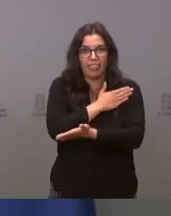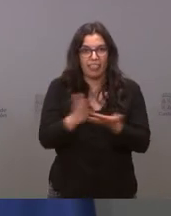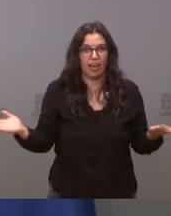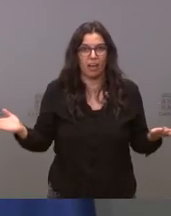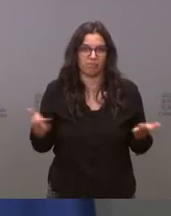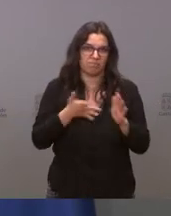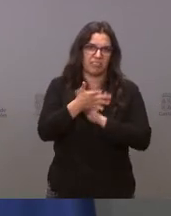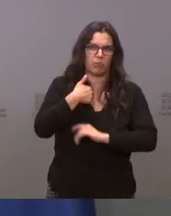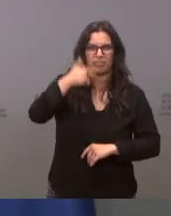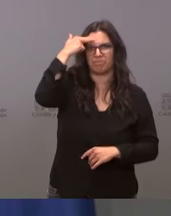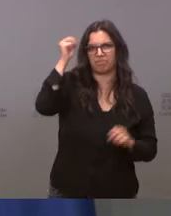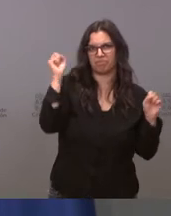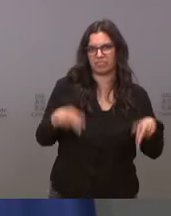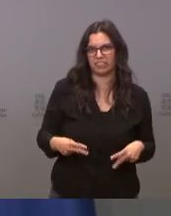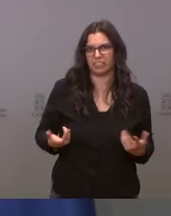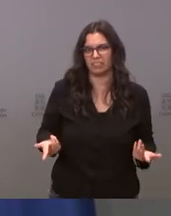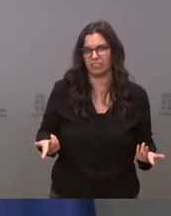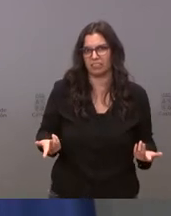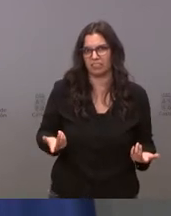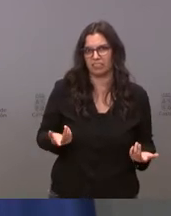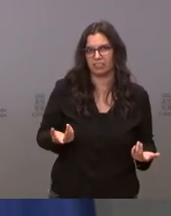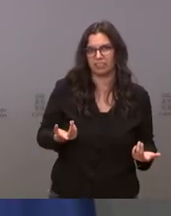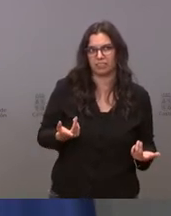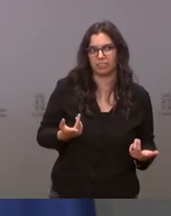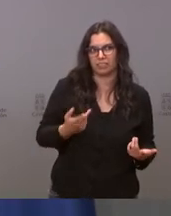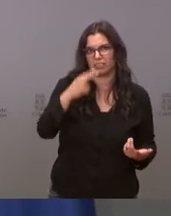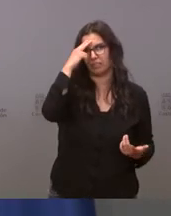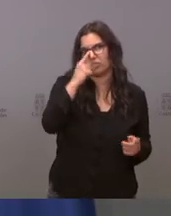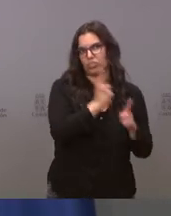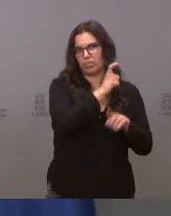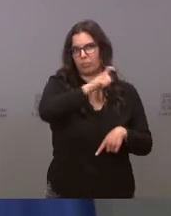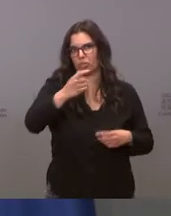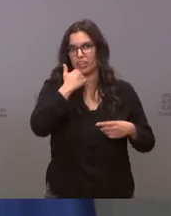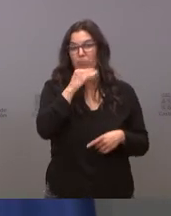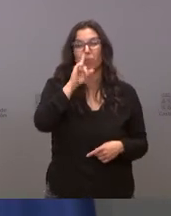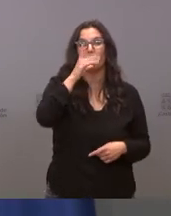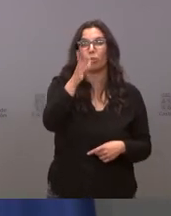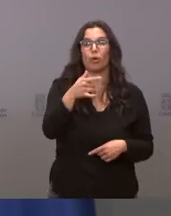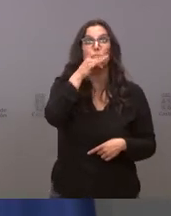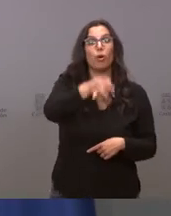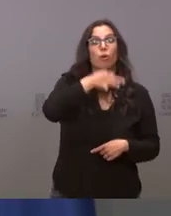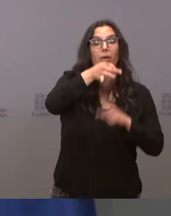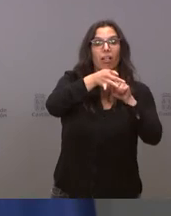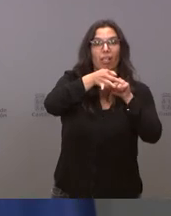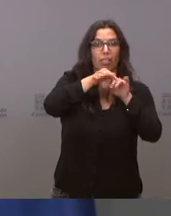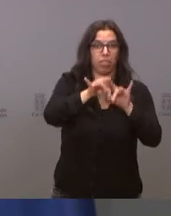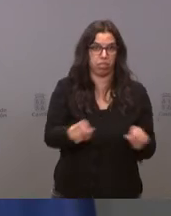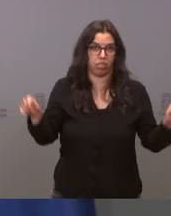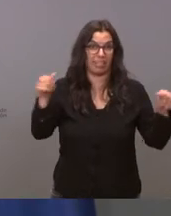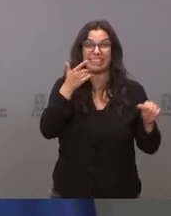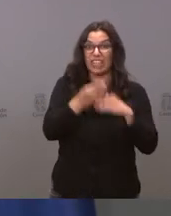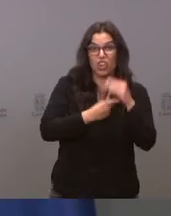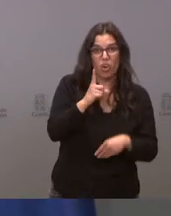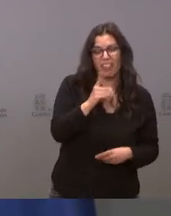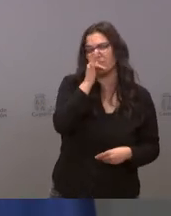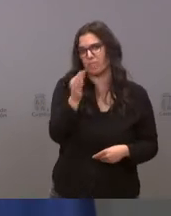falta de respeto a los zamoranos sobre todo porque uno incumple sus promesas si no vas a hacer las cosas no las prometas